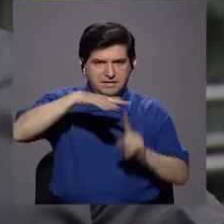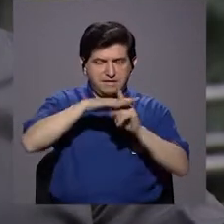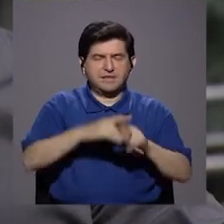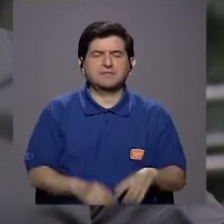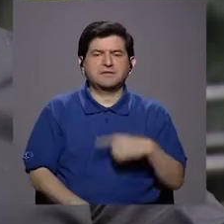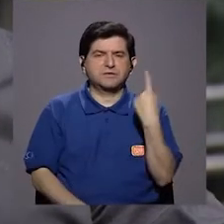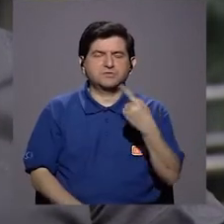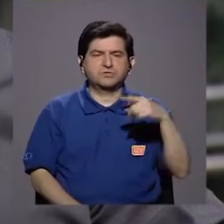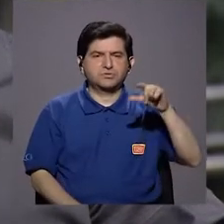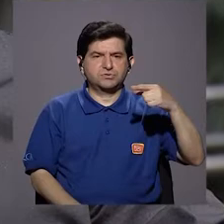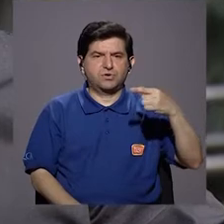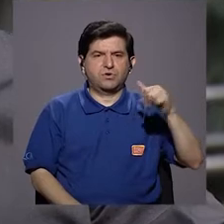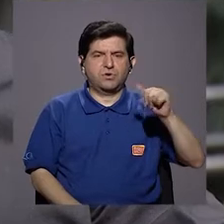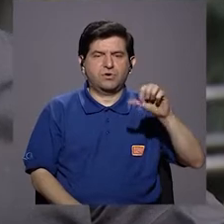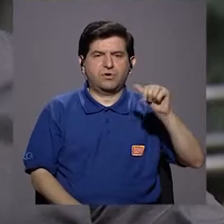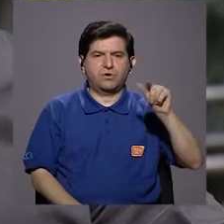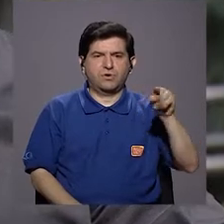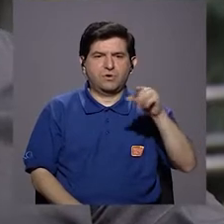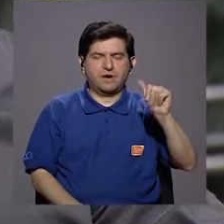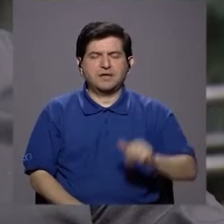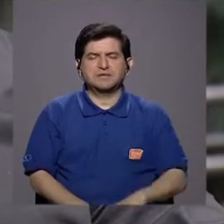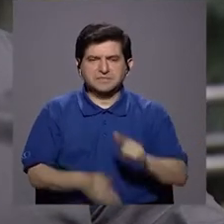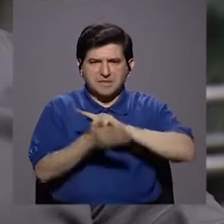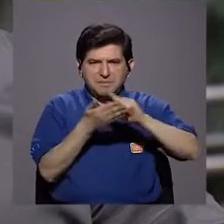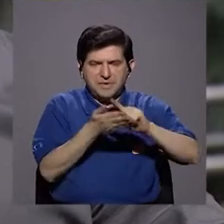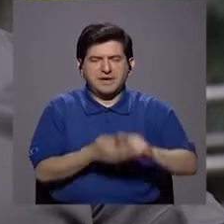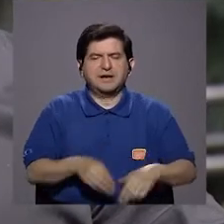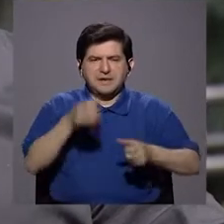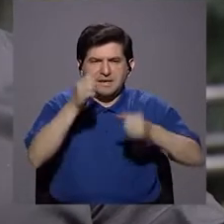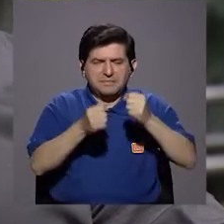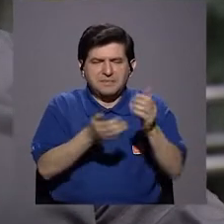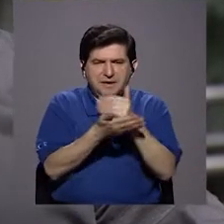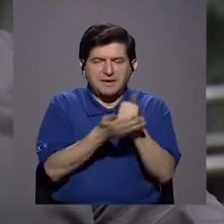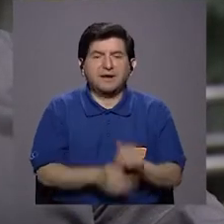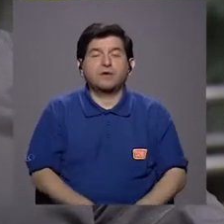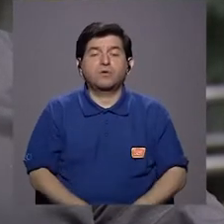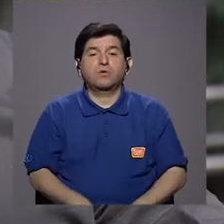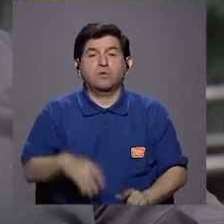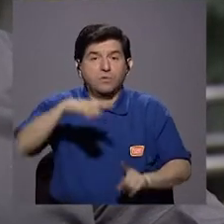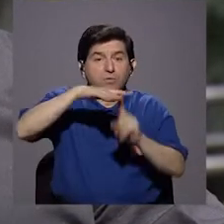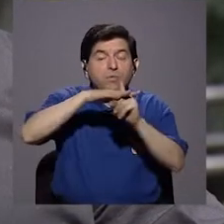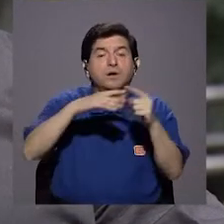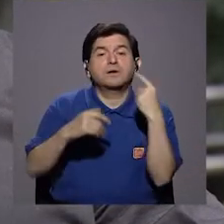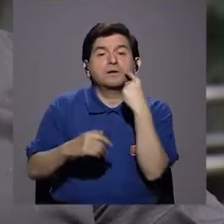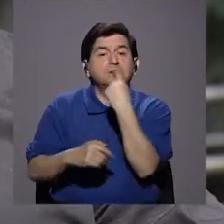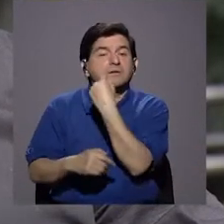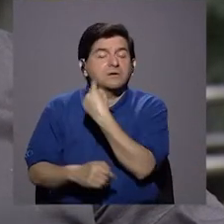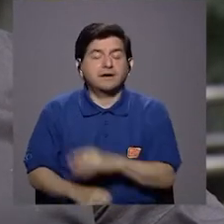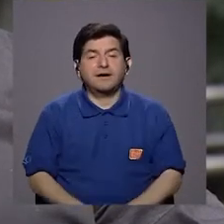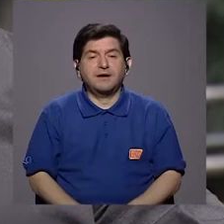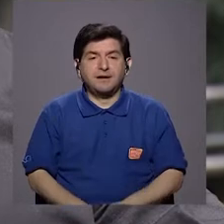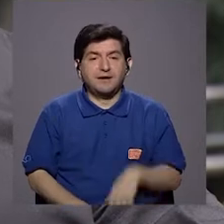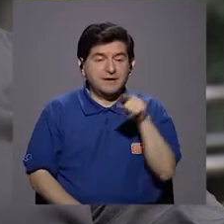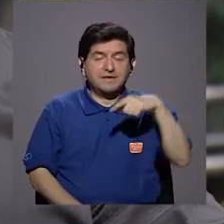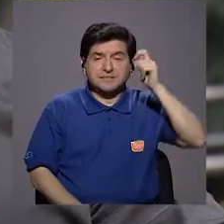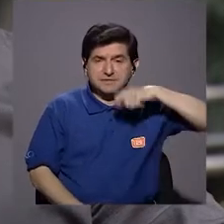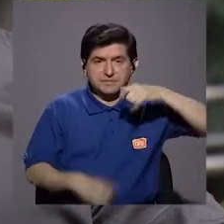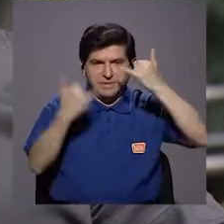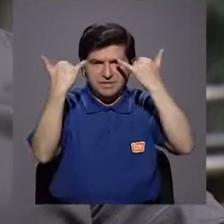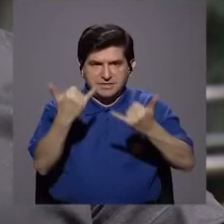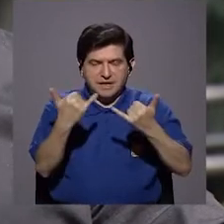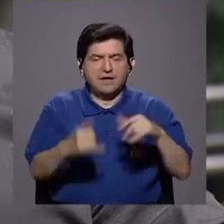dientes, es una gaza, nada más limpiando los restos de leche. Cuando ya tienes los dientitos, ya tienes que empezar con ese cepillado,